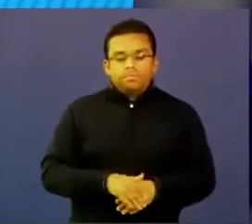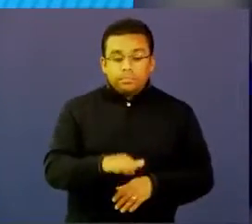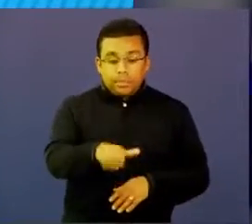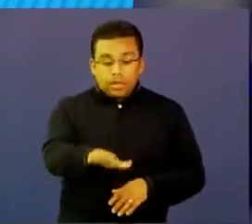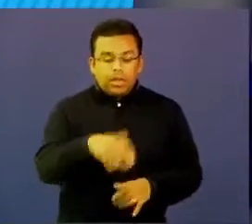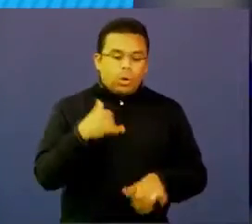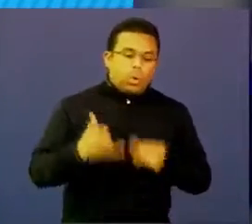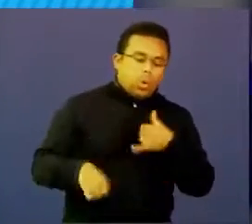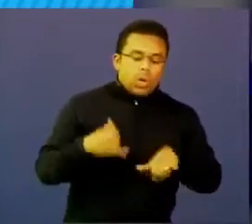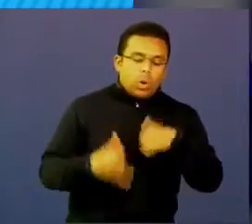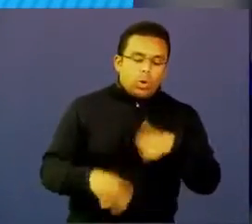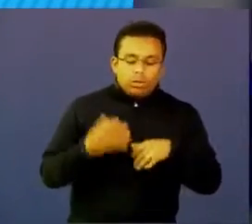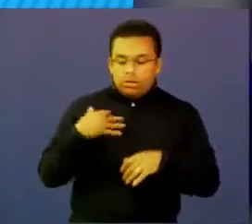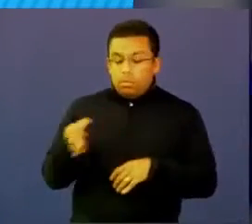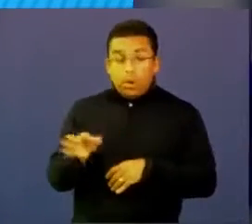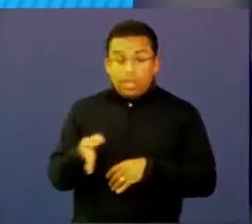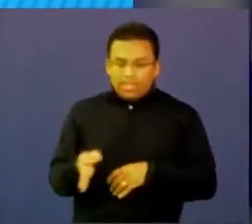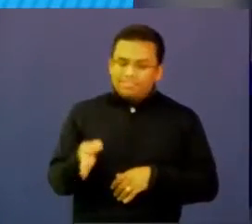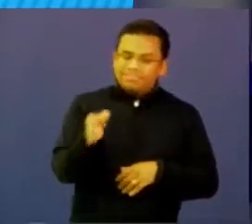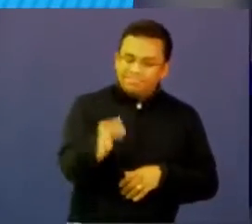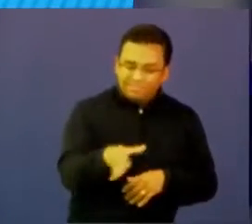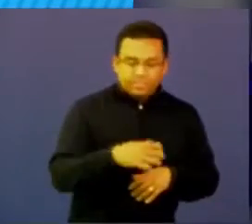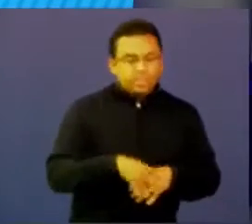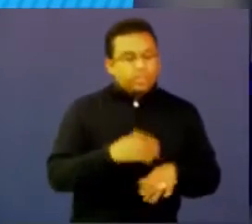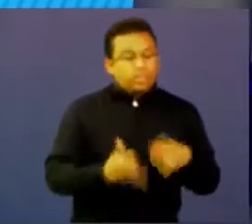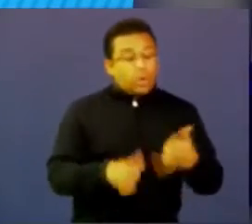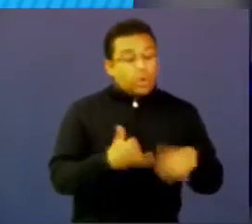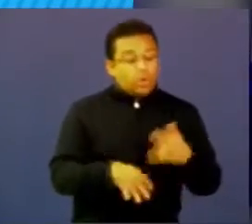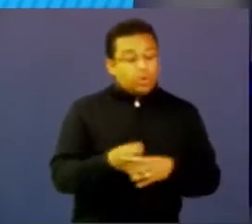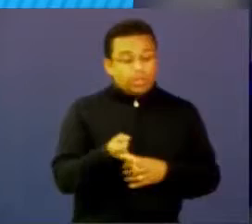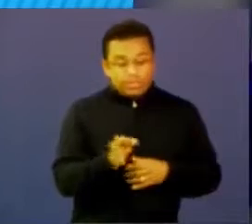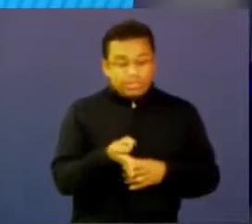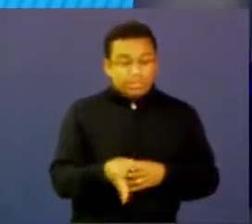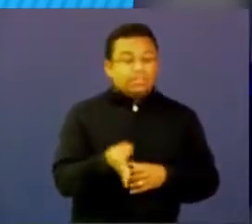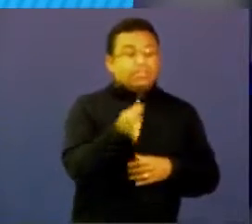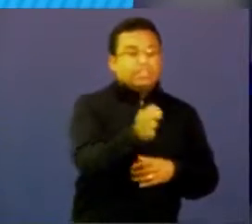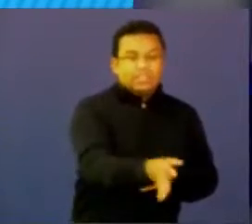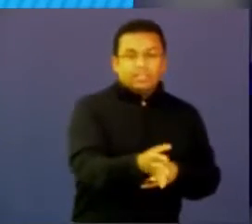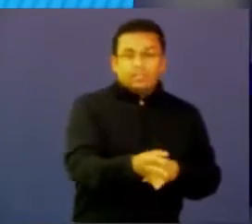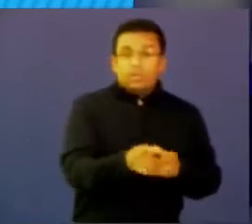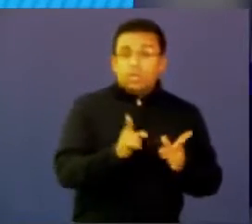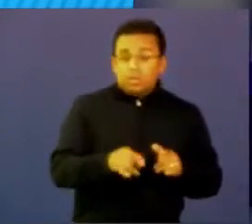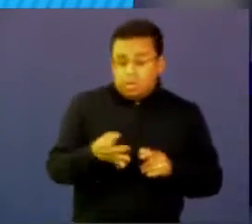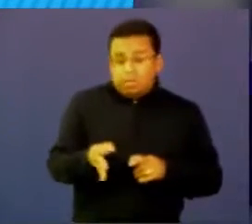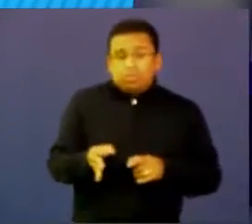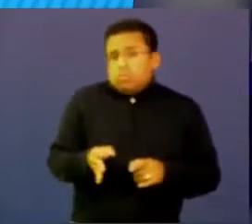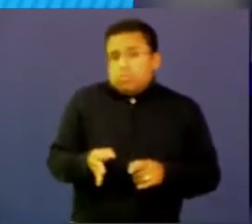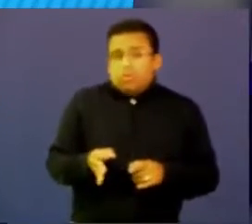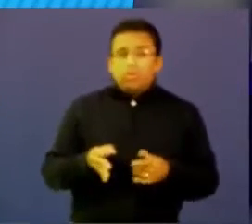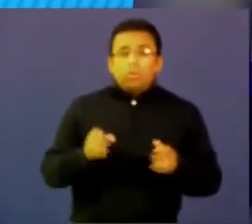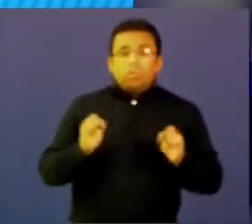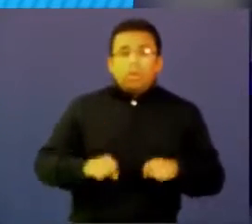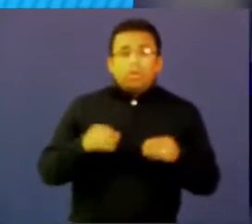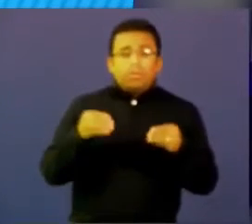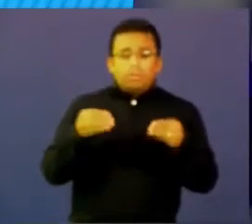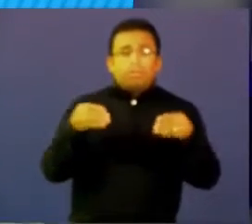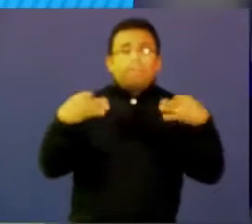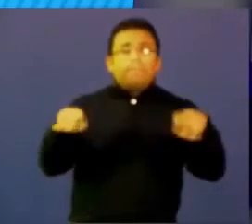niños esas moneditas y esas moneditas se vuelven, digamos, una moneda y se puede hacer con papeles también, billetitos,